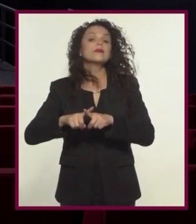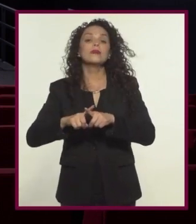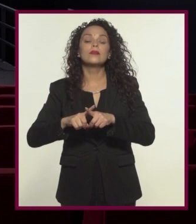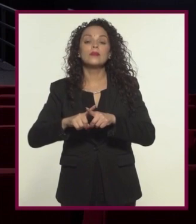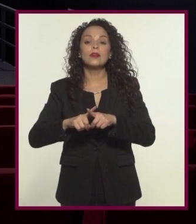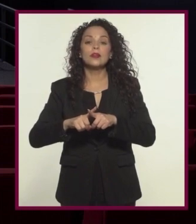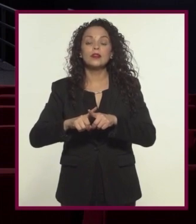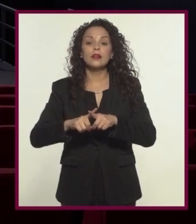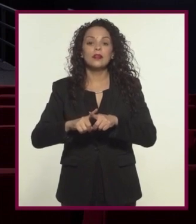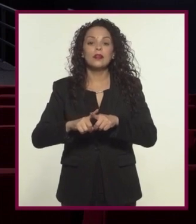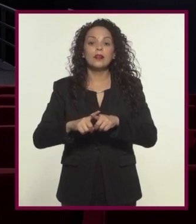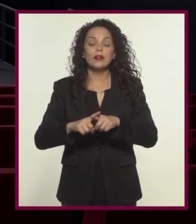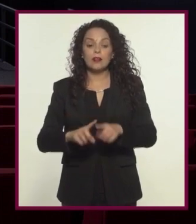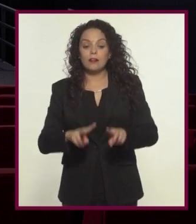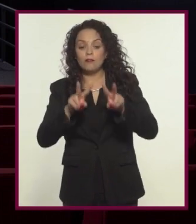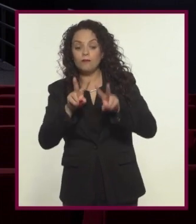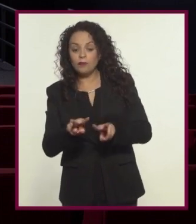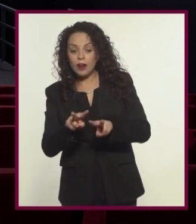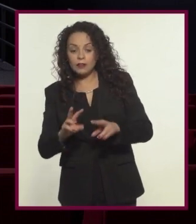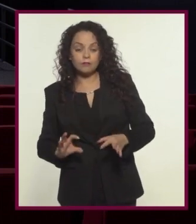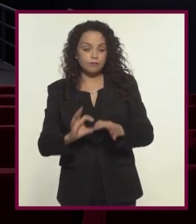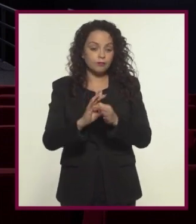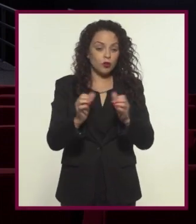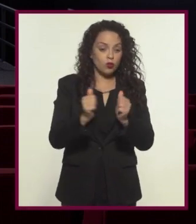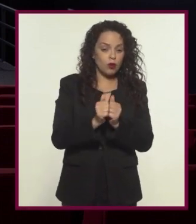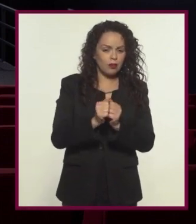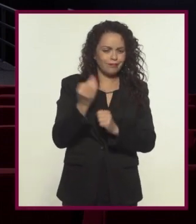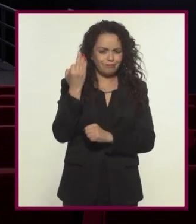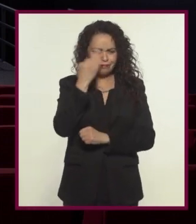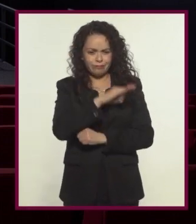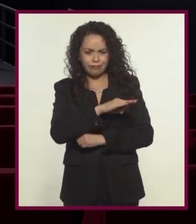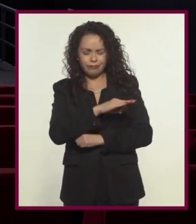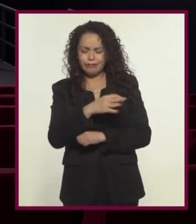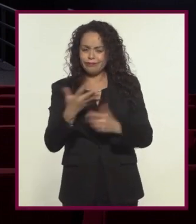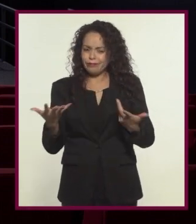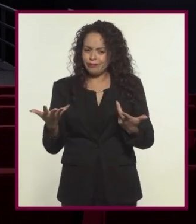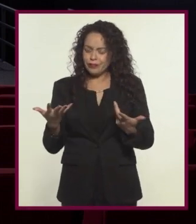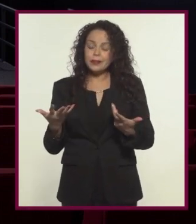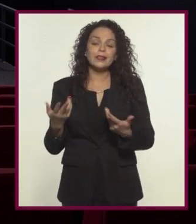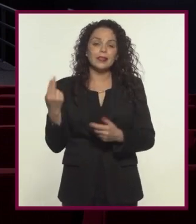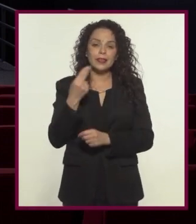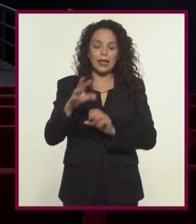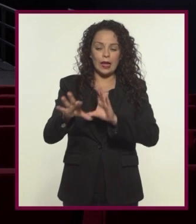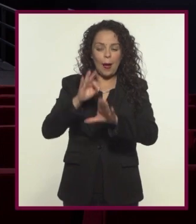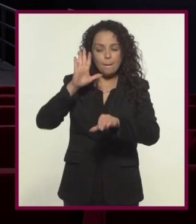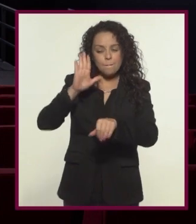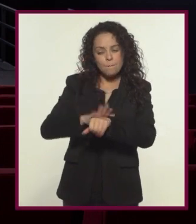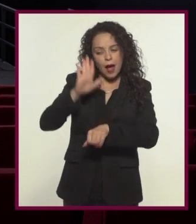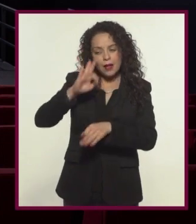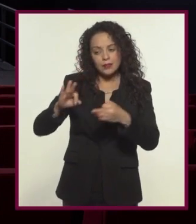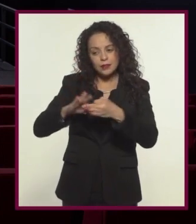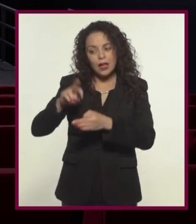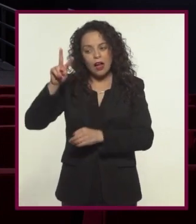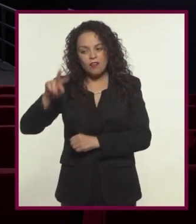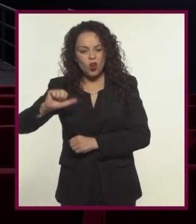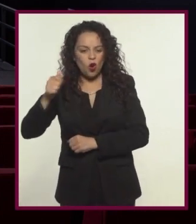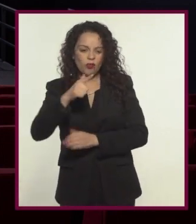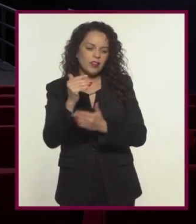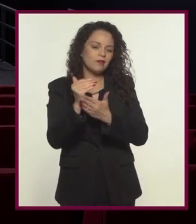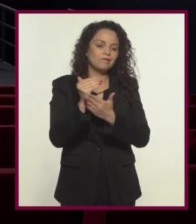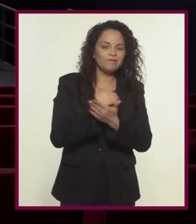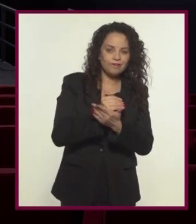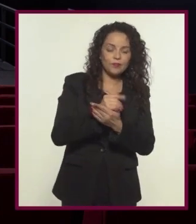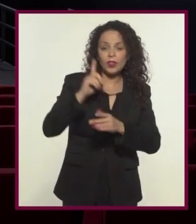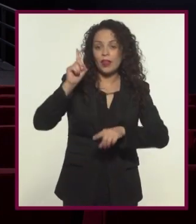todos estos ejercicios que mezclan la realidad con la ficción encontramos algunos que son más apegados a la realidad y otros